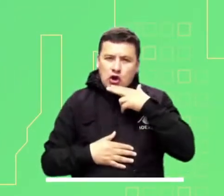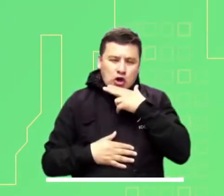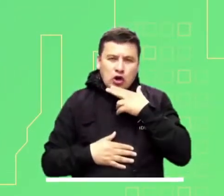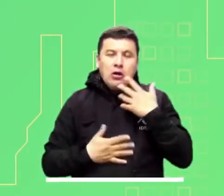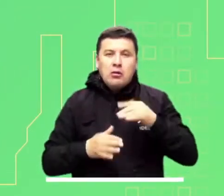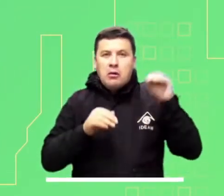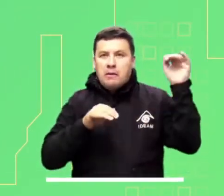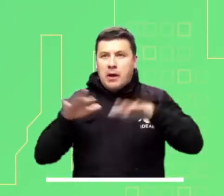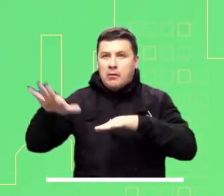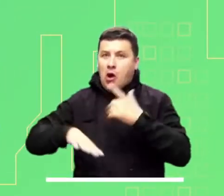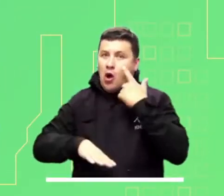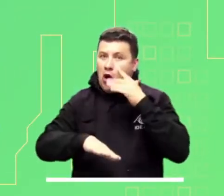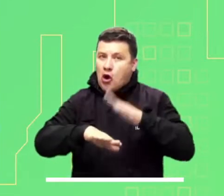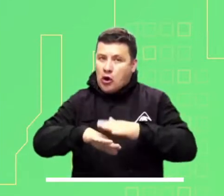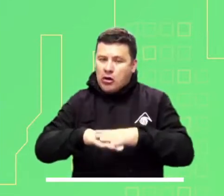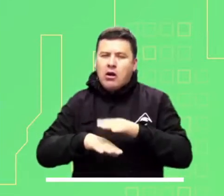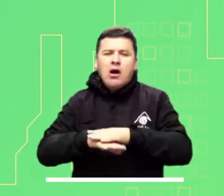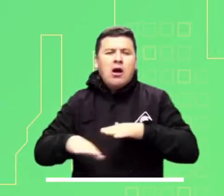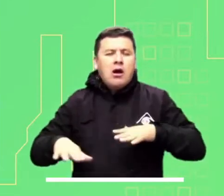región Caribe y Andina.